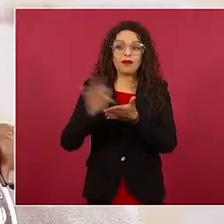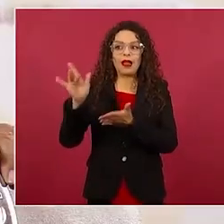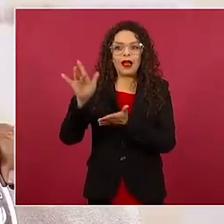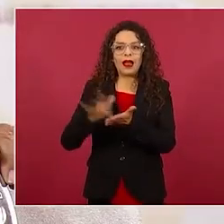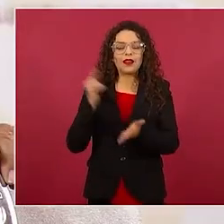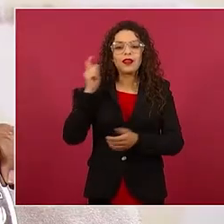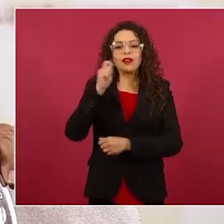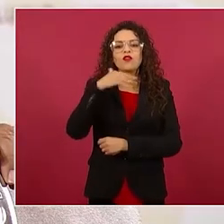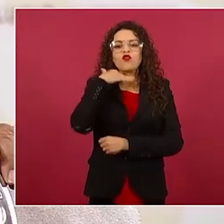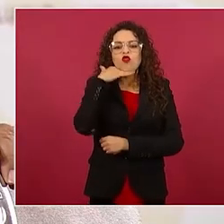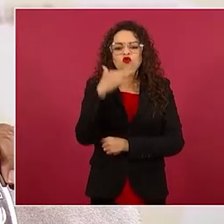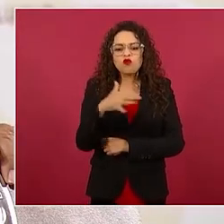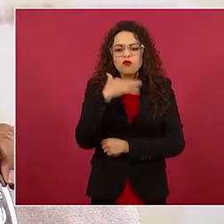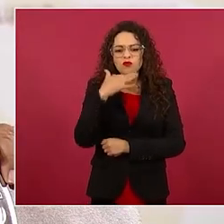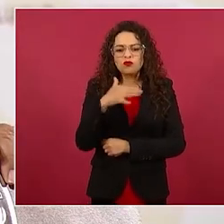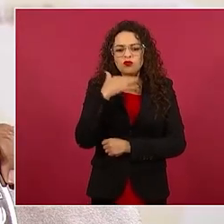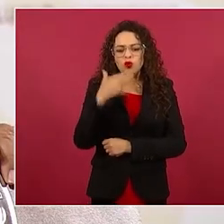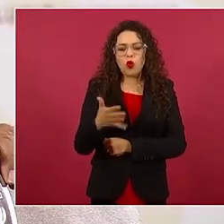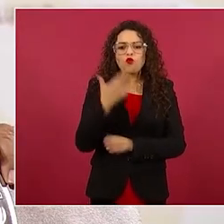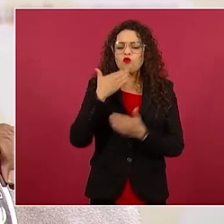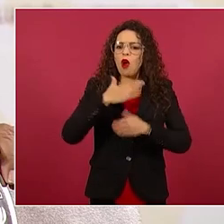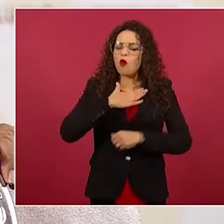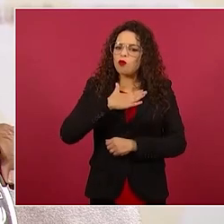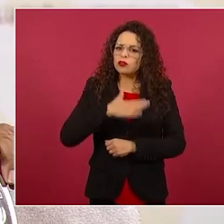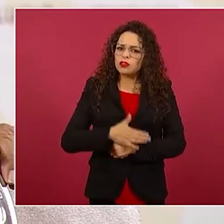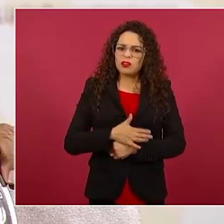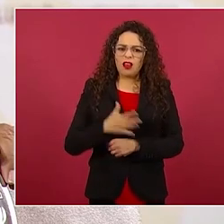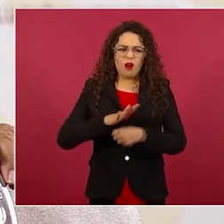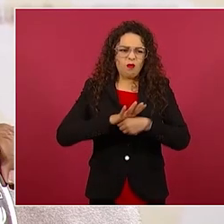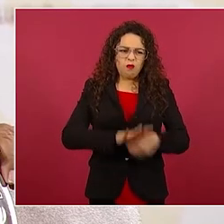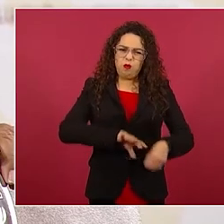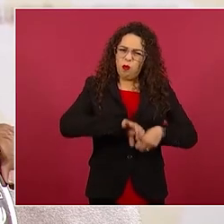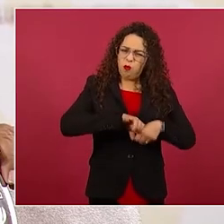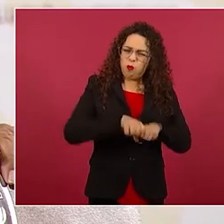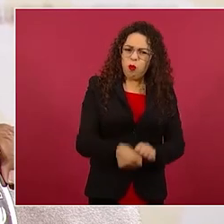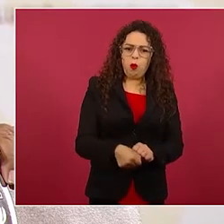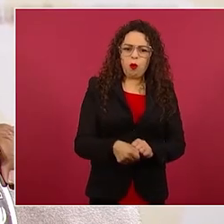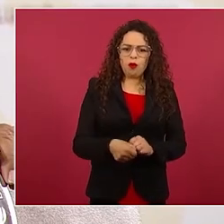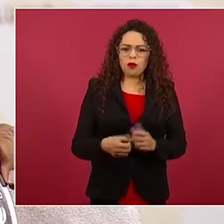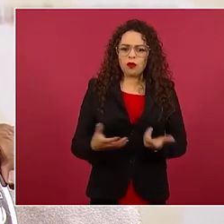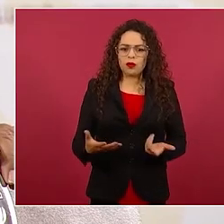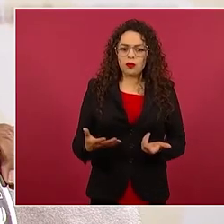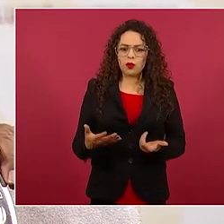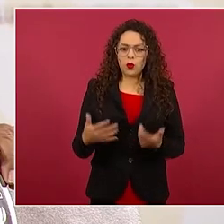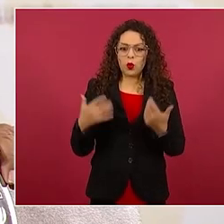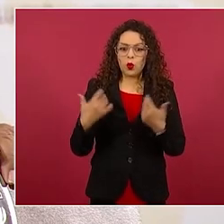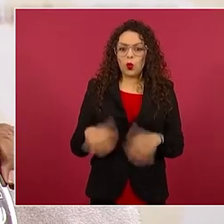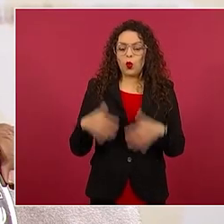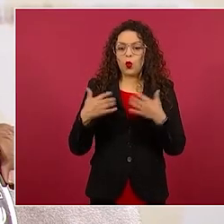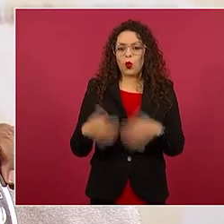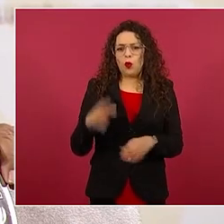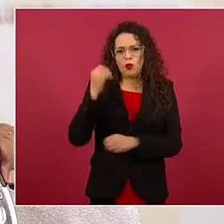que dominó, que se impuso por más de tres décadas.